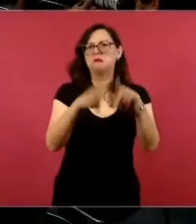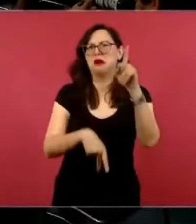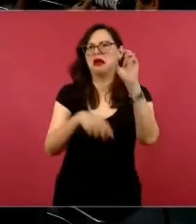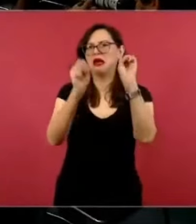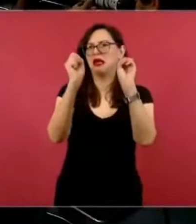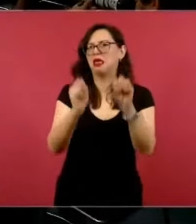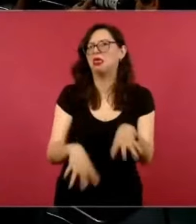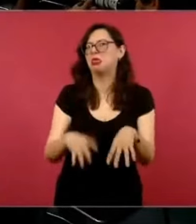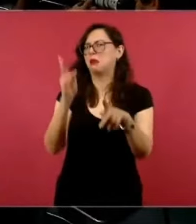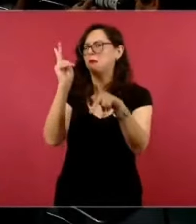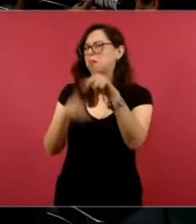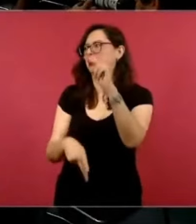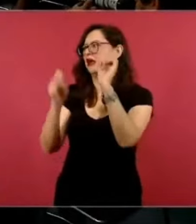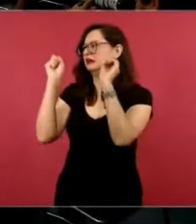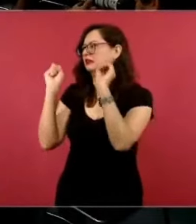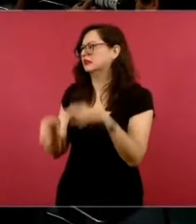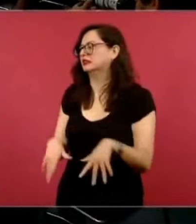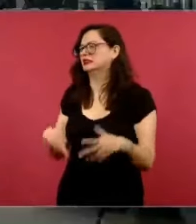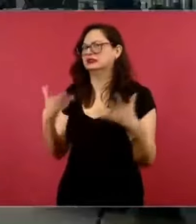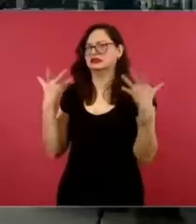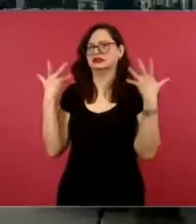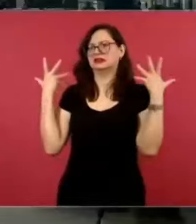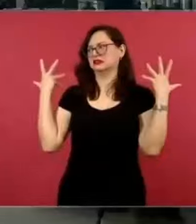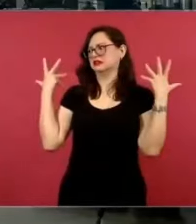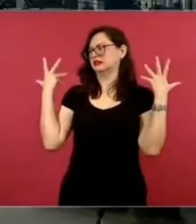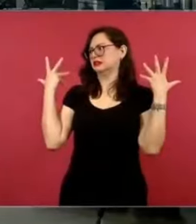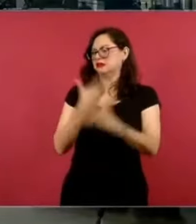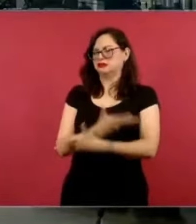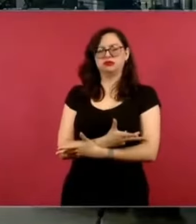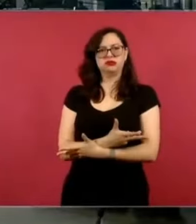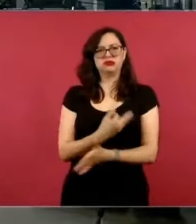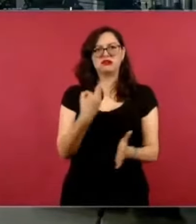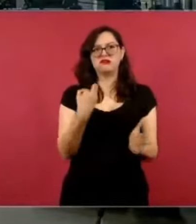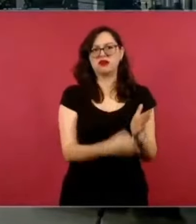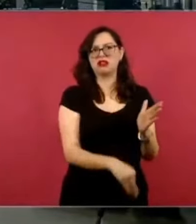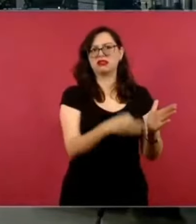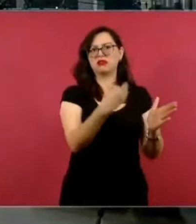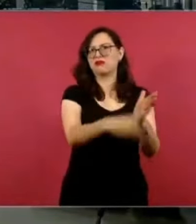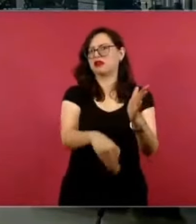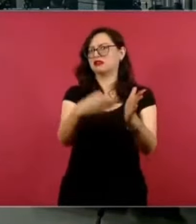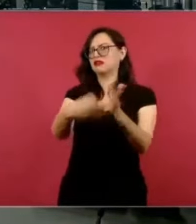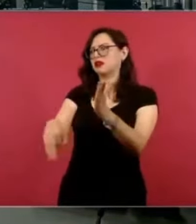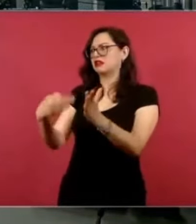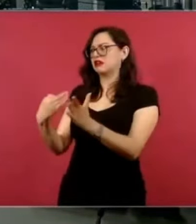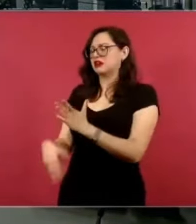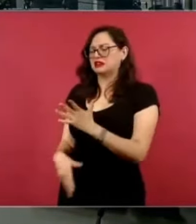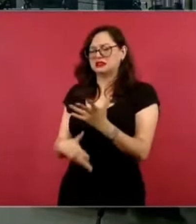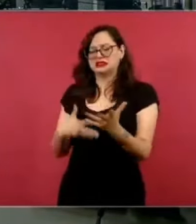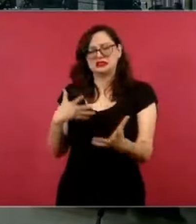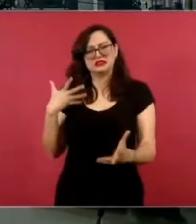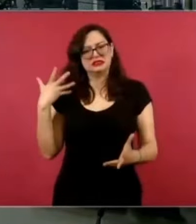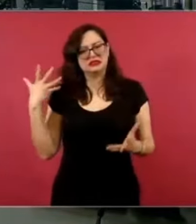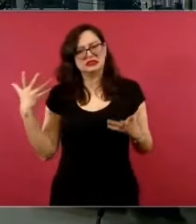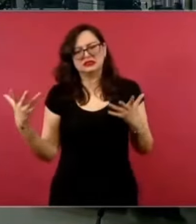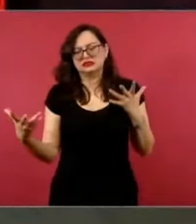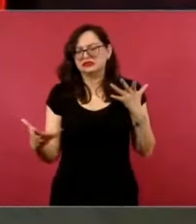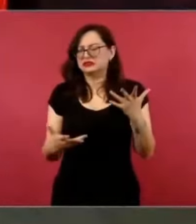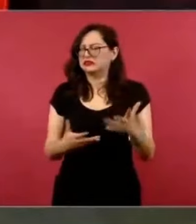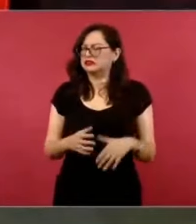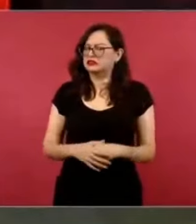estaban inconclusos,